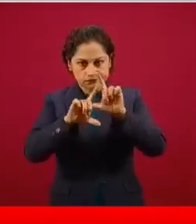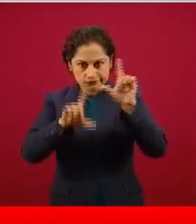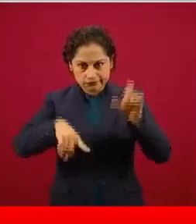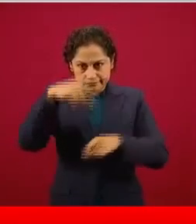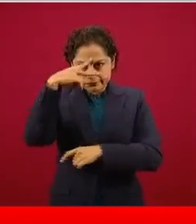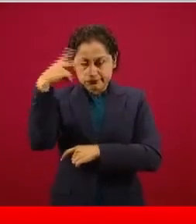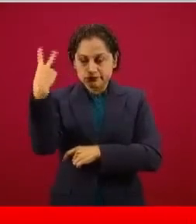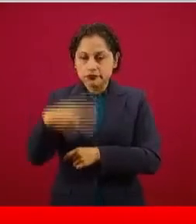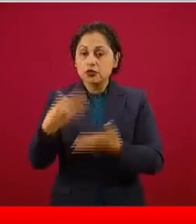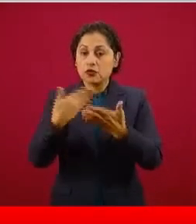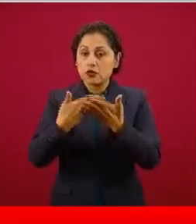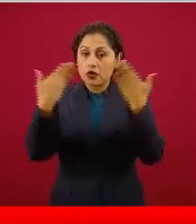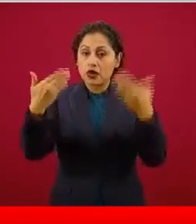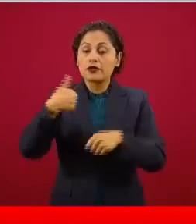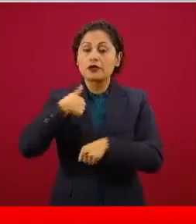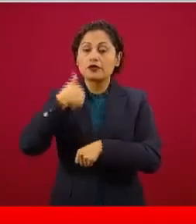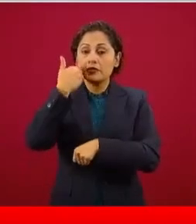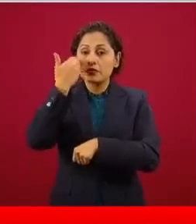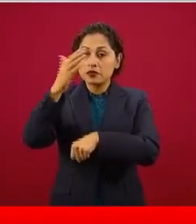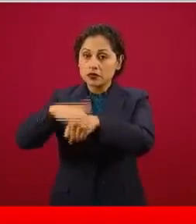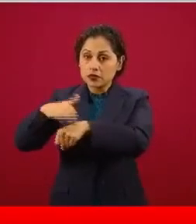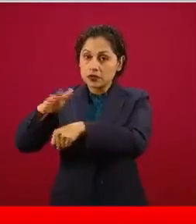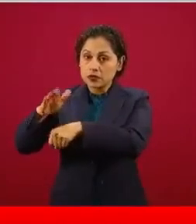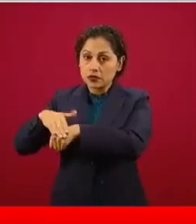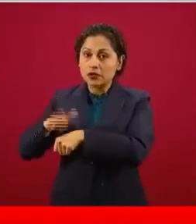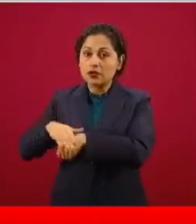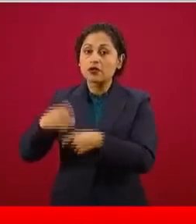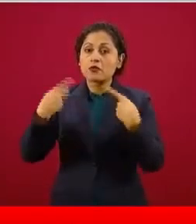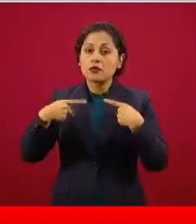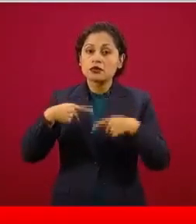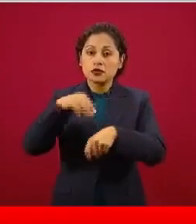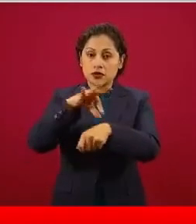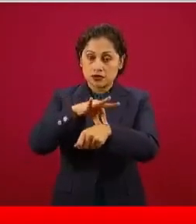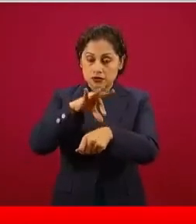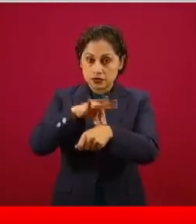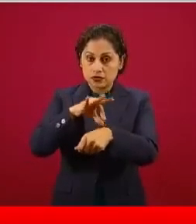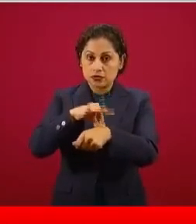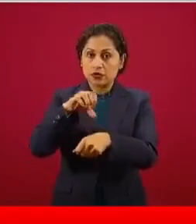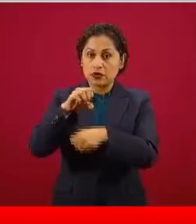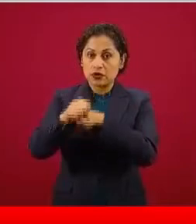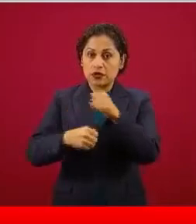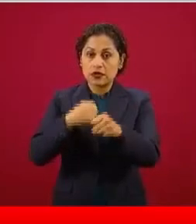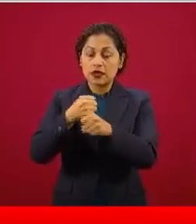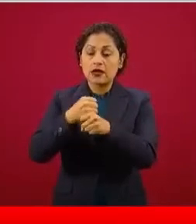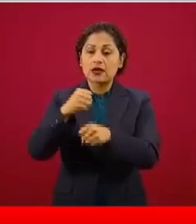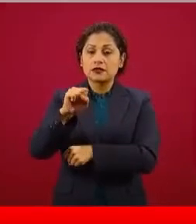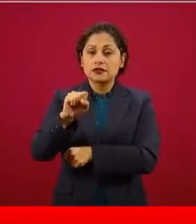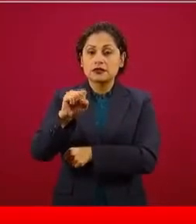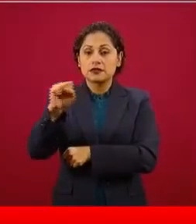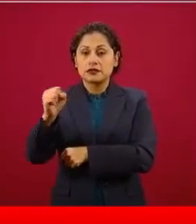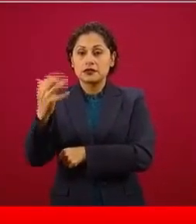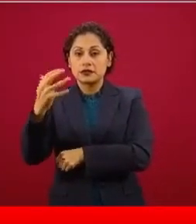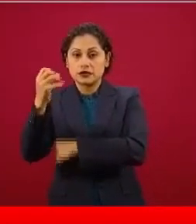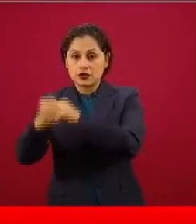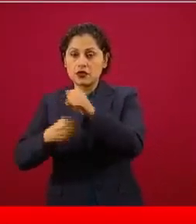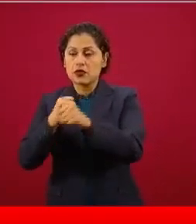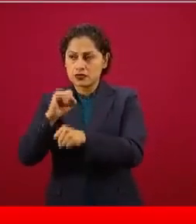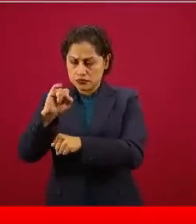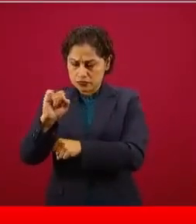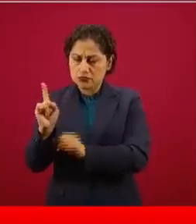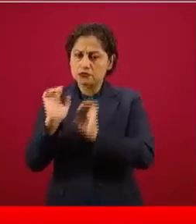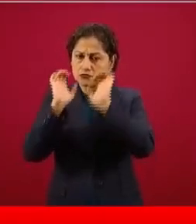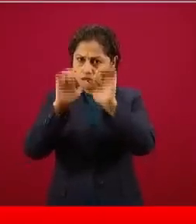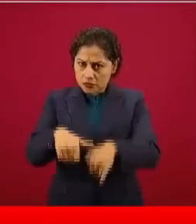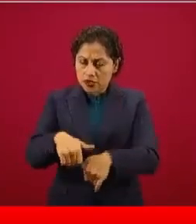también a los médicos de entre 60 y 65 años a que se incorporen. Es importante